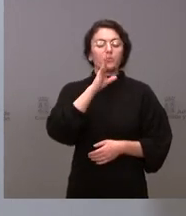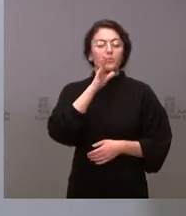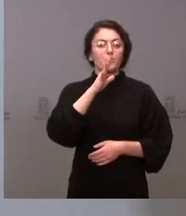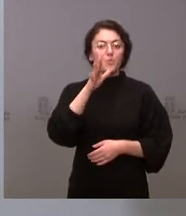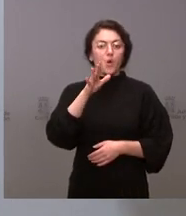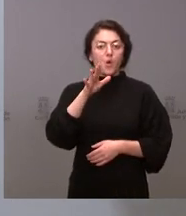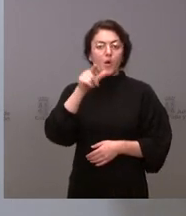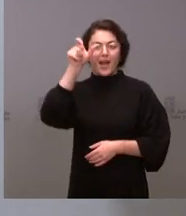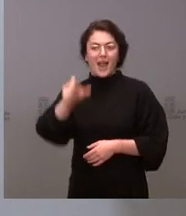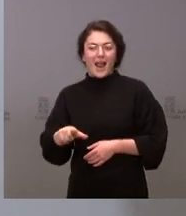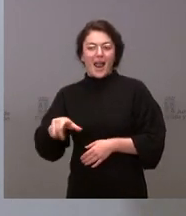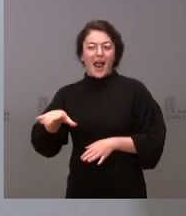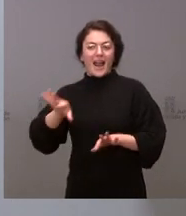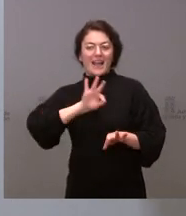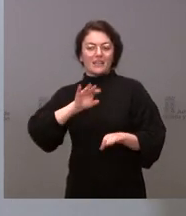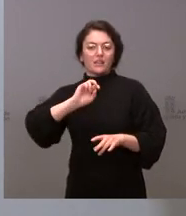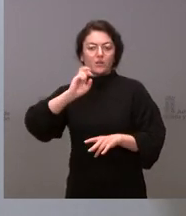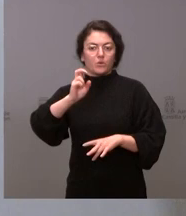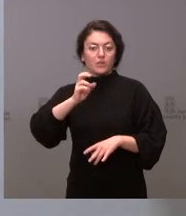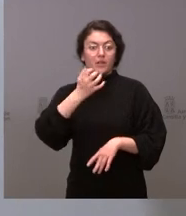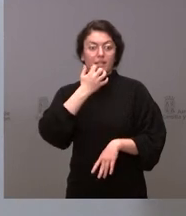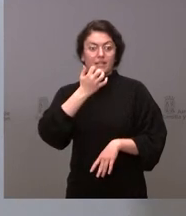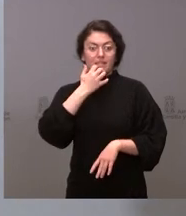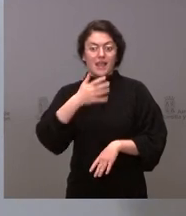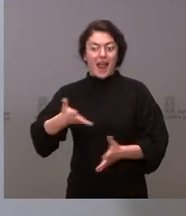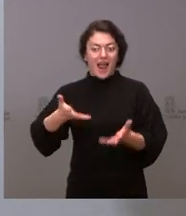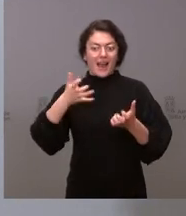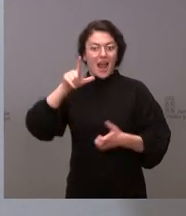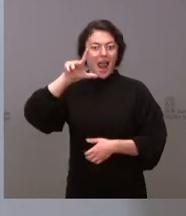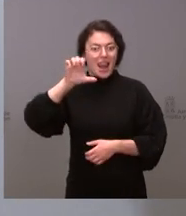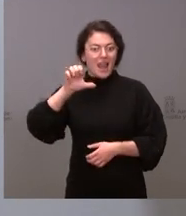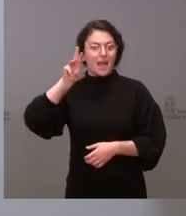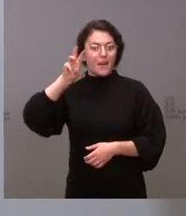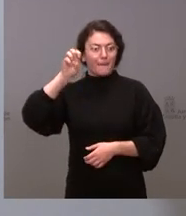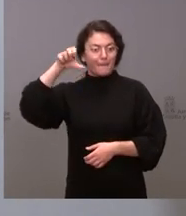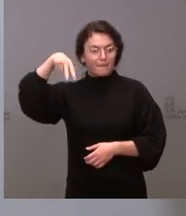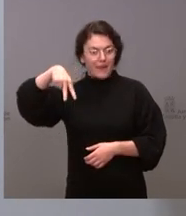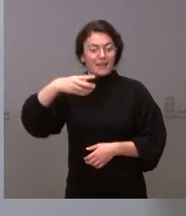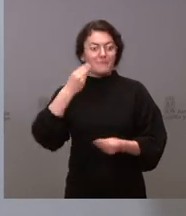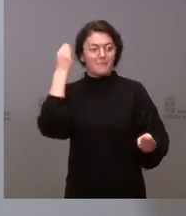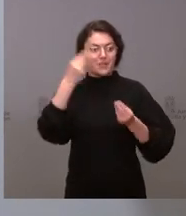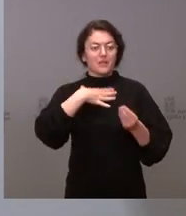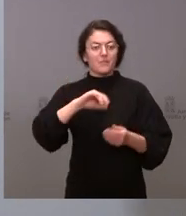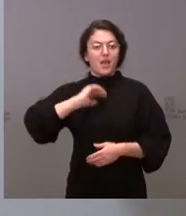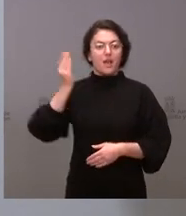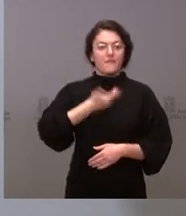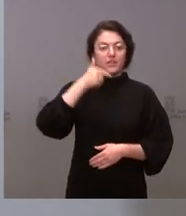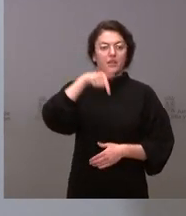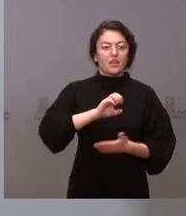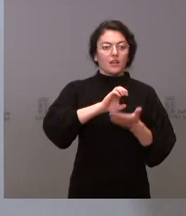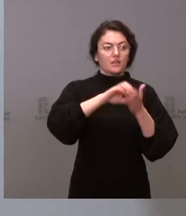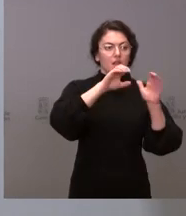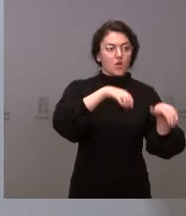preocupa que en el caso de que gane la señora Le Pen eso pueda afectar a Castilla y León en la medida en que pueda plantear algún tipo de medida